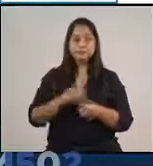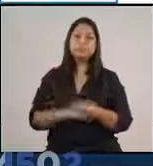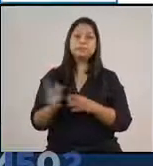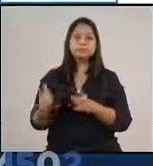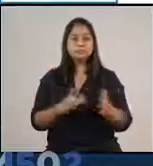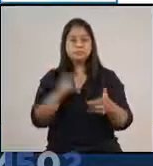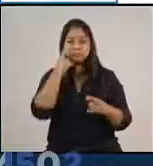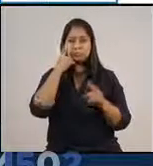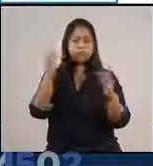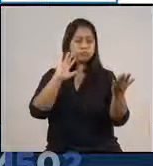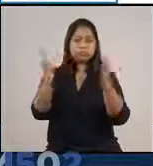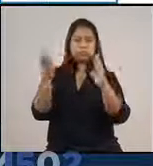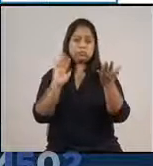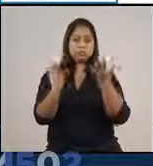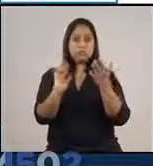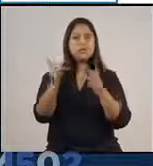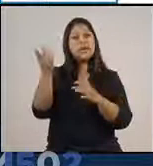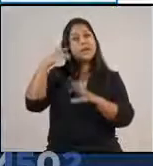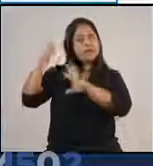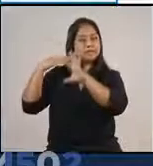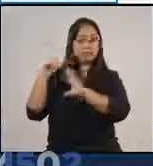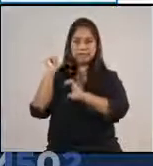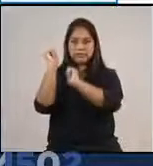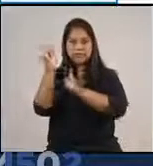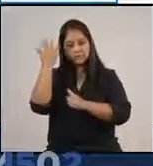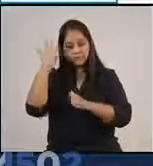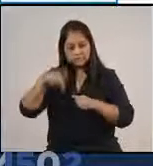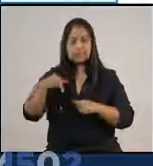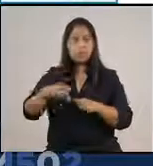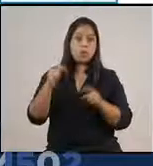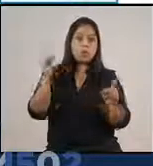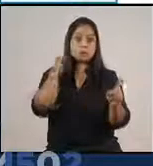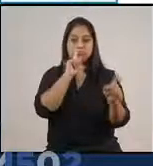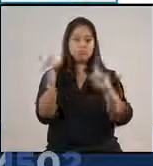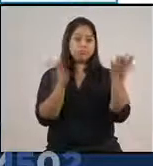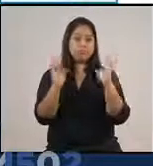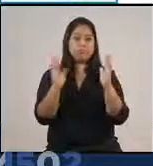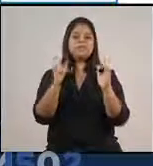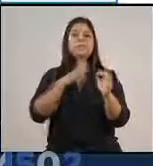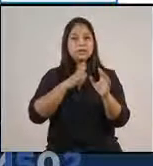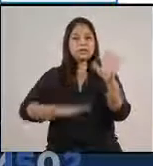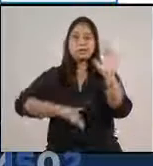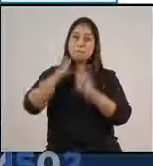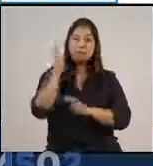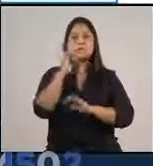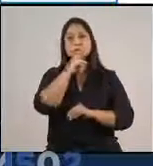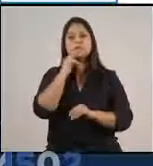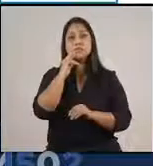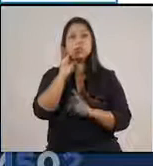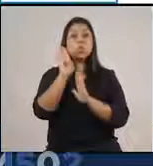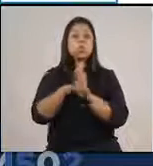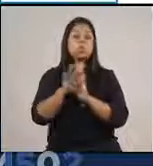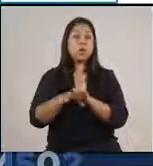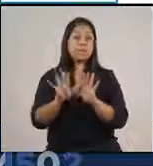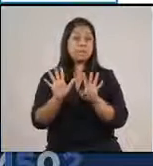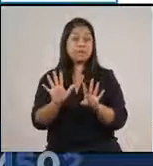Comparando estos datos con los de hace 15 días, tenemos 11 municipios más en alerta roja, 9 menos en